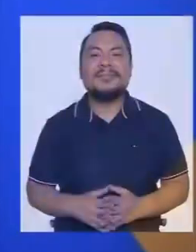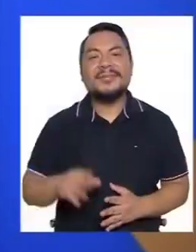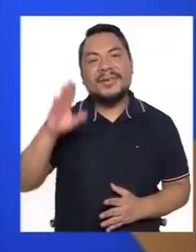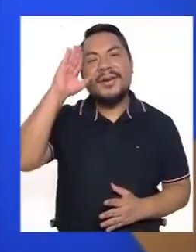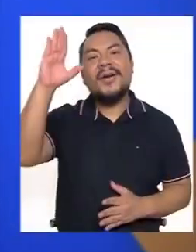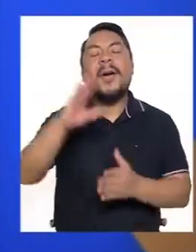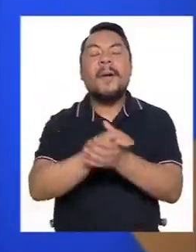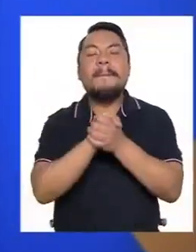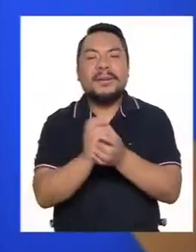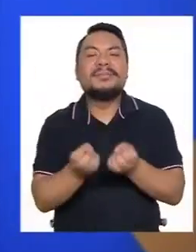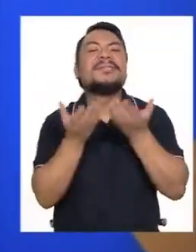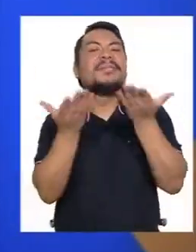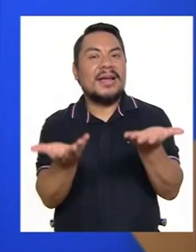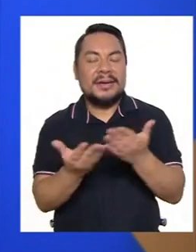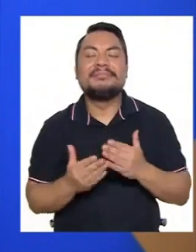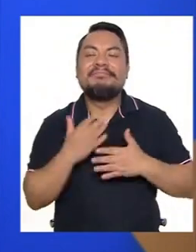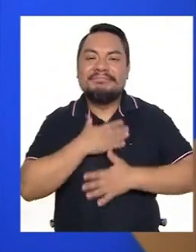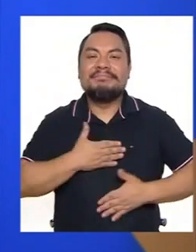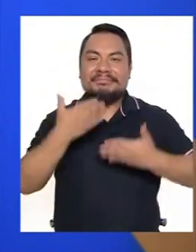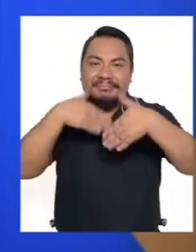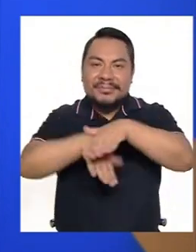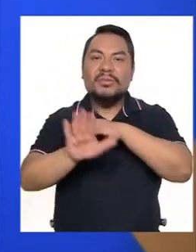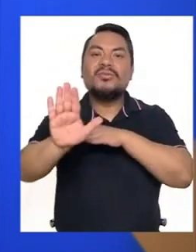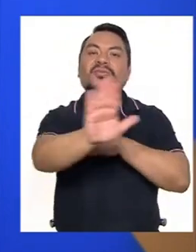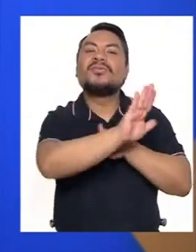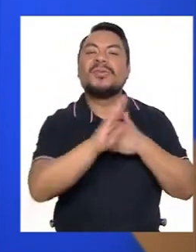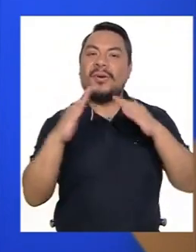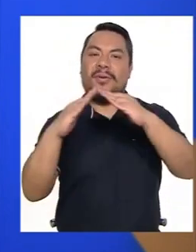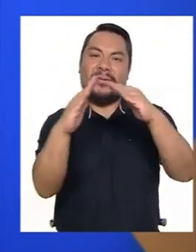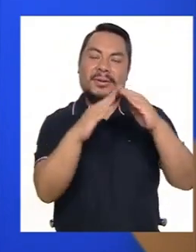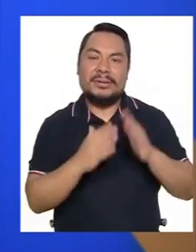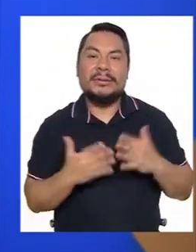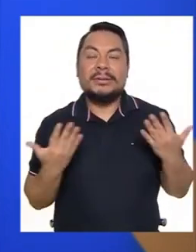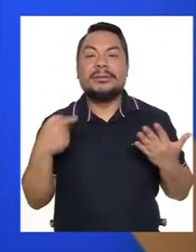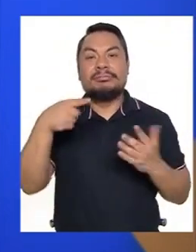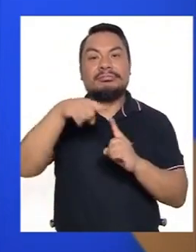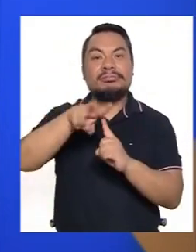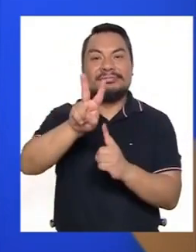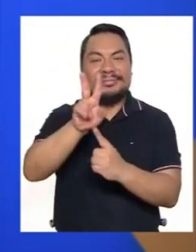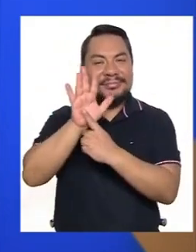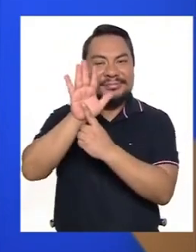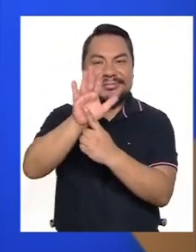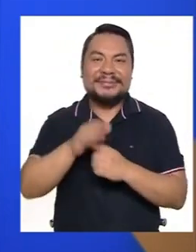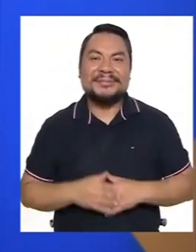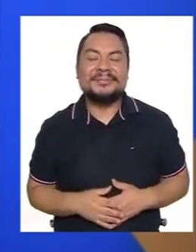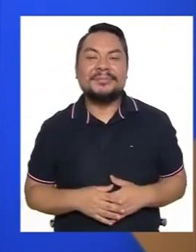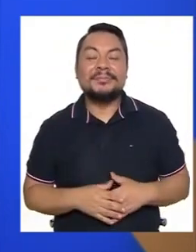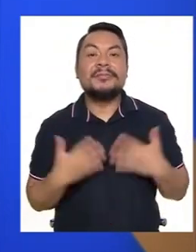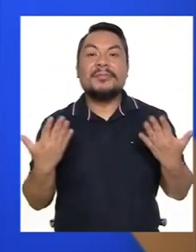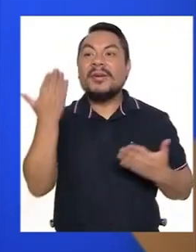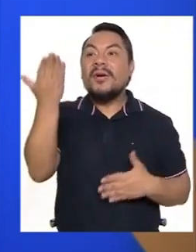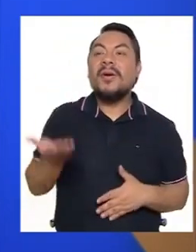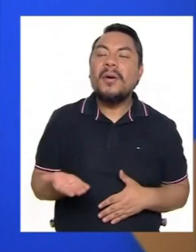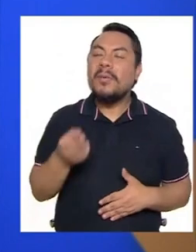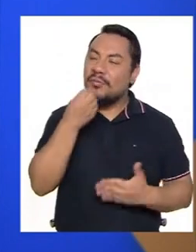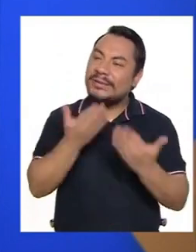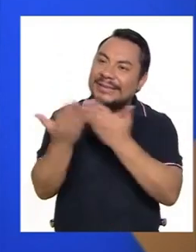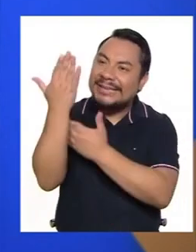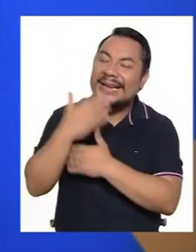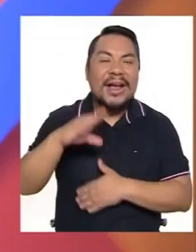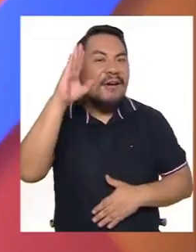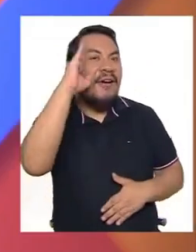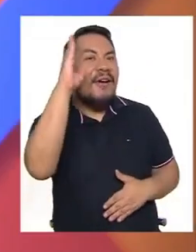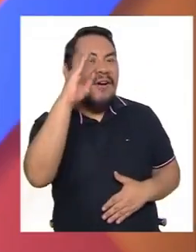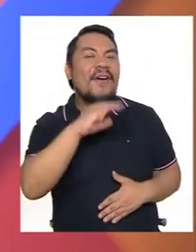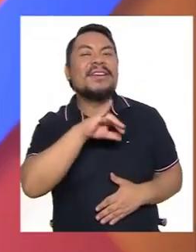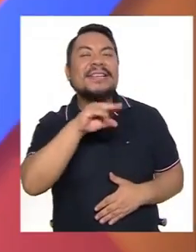Hola, ¿qué tal? ¿Cómo están? Un gusto poder ingresar a sus hogares por la señal de TV Perú. José, buen día.